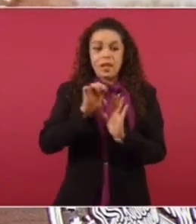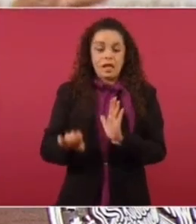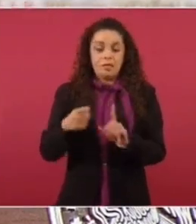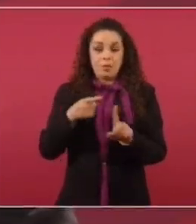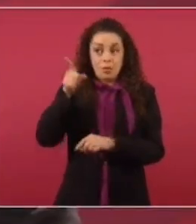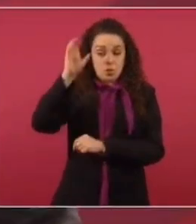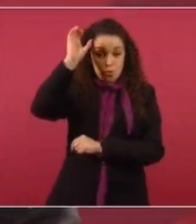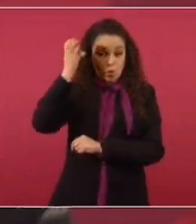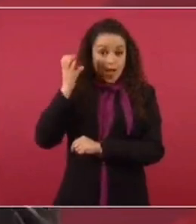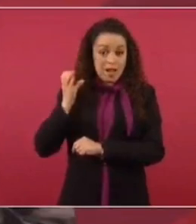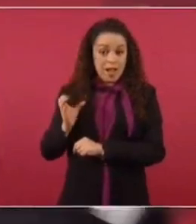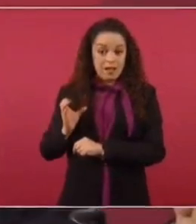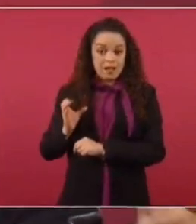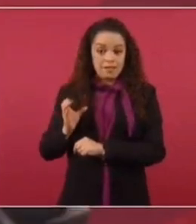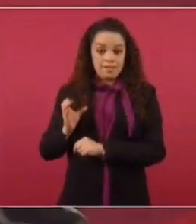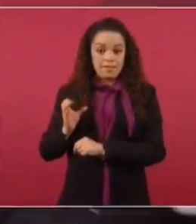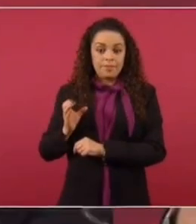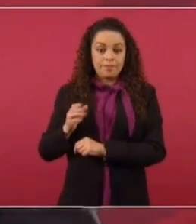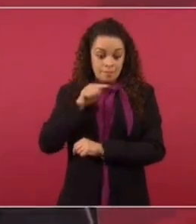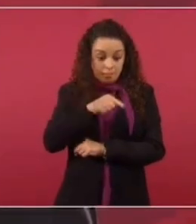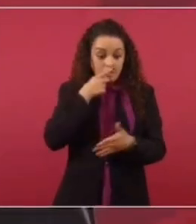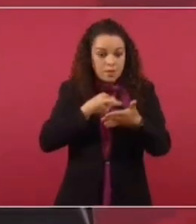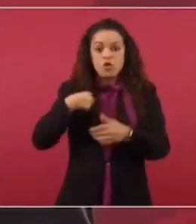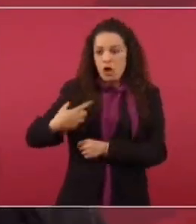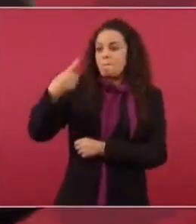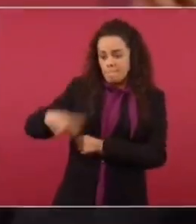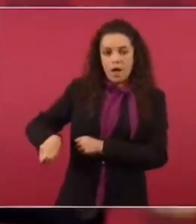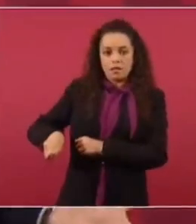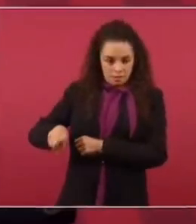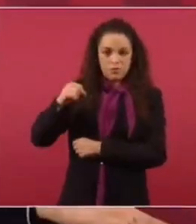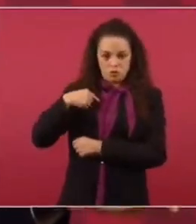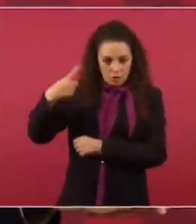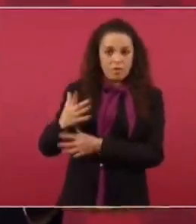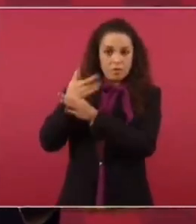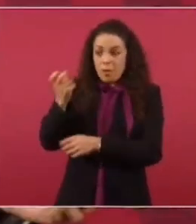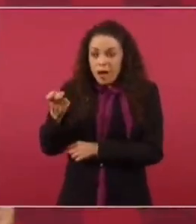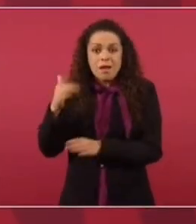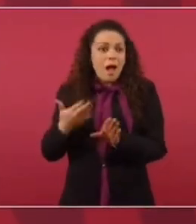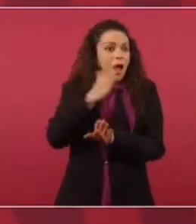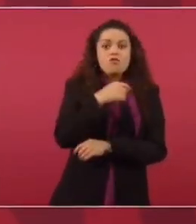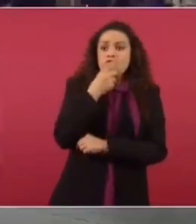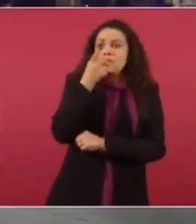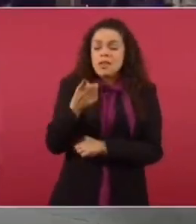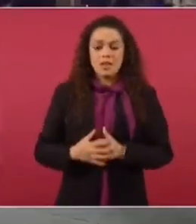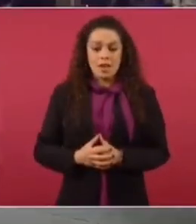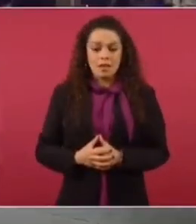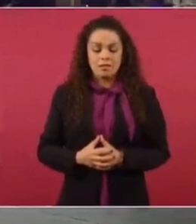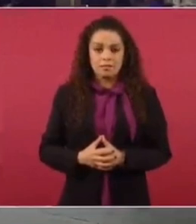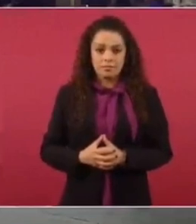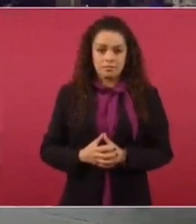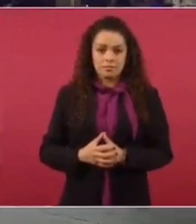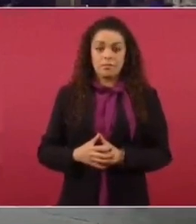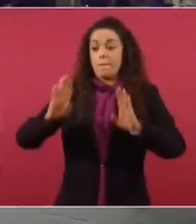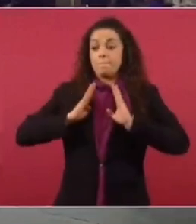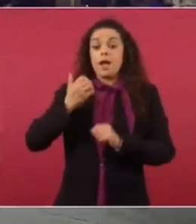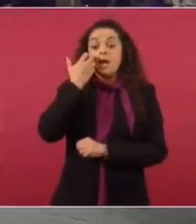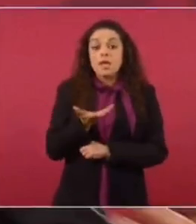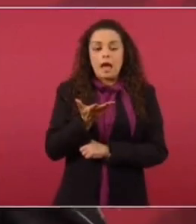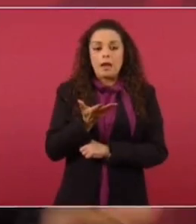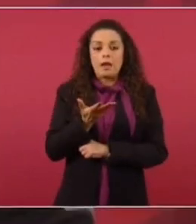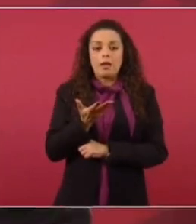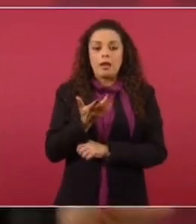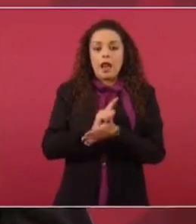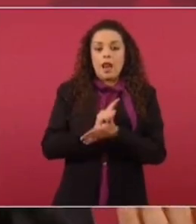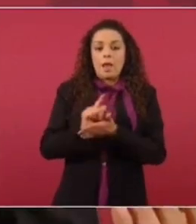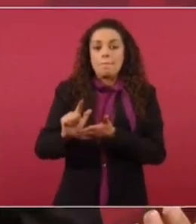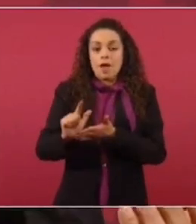Culiacán, ahí aparece de que yo di la orden, pero si eso, ya lo había dicho. ¿Que el Ejército intentó mejorar su imagen después de ese operativo? Pues sí, pero eso